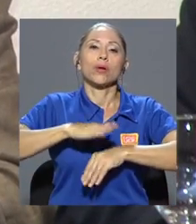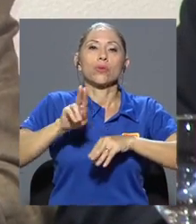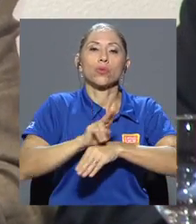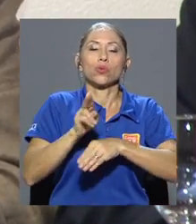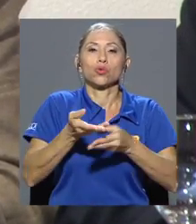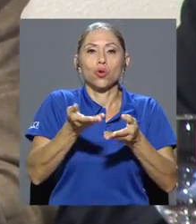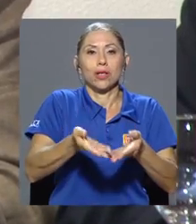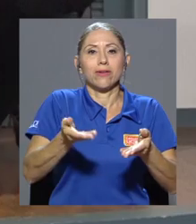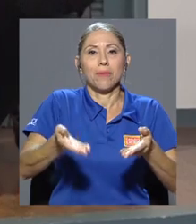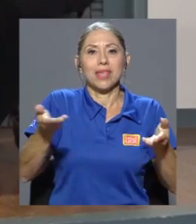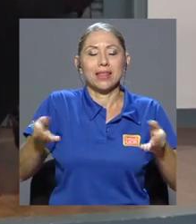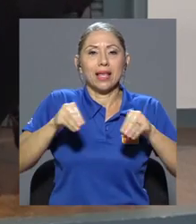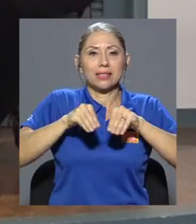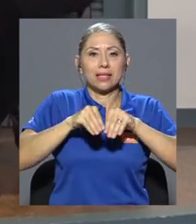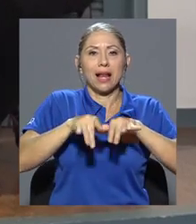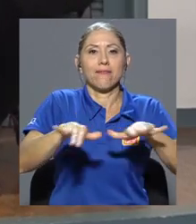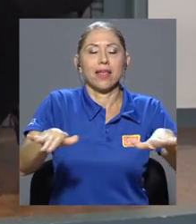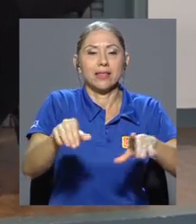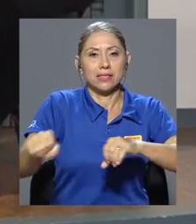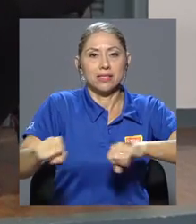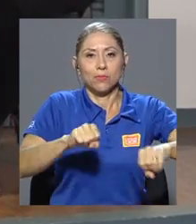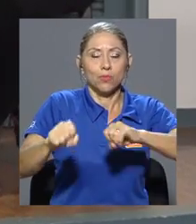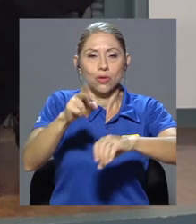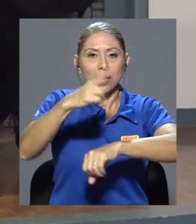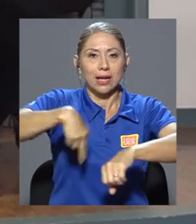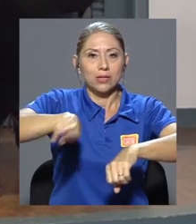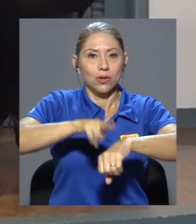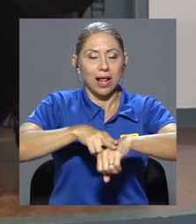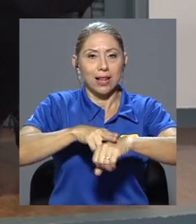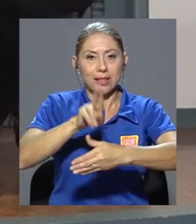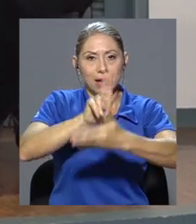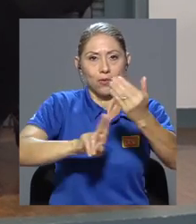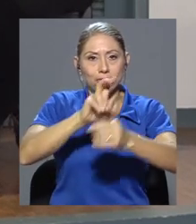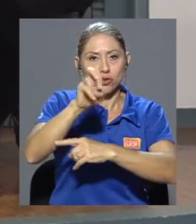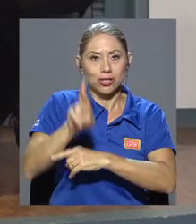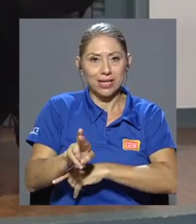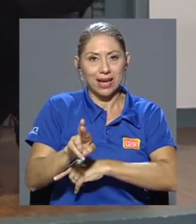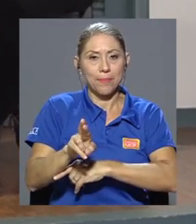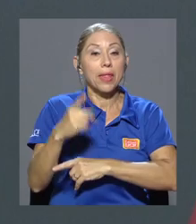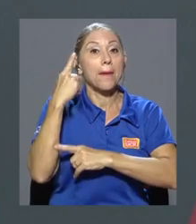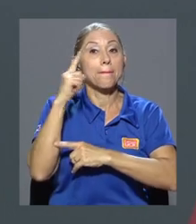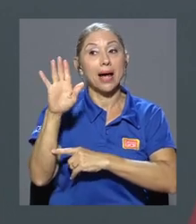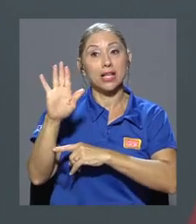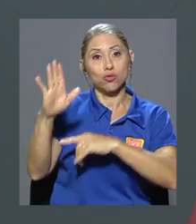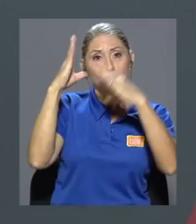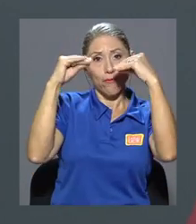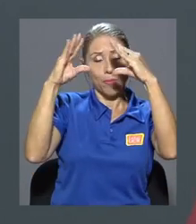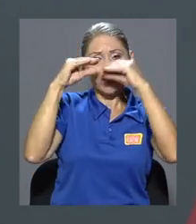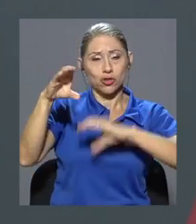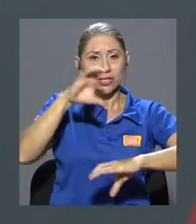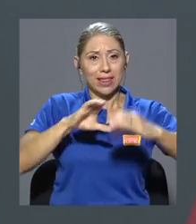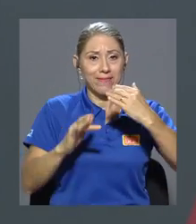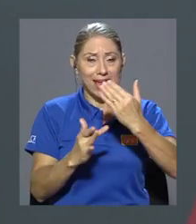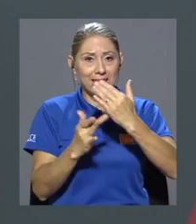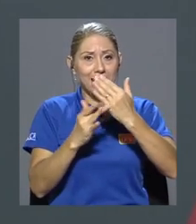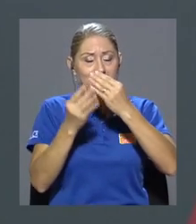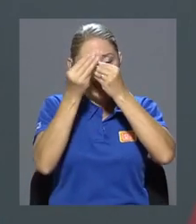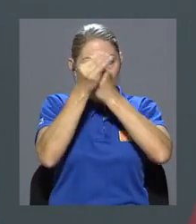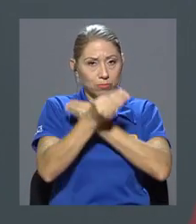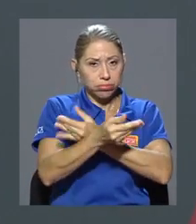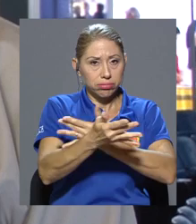herramientas por parte de la Red Sismológica Nacional de la Universidad de Costa Rica para difundir su información científica y técnica.